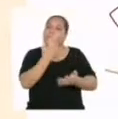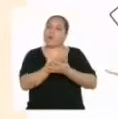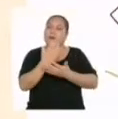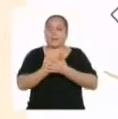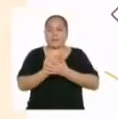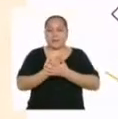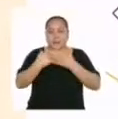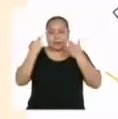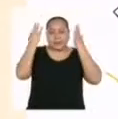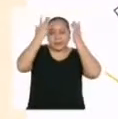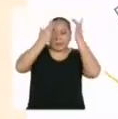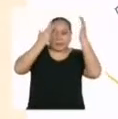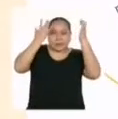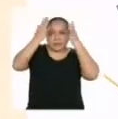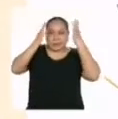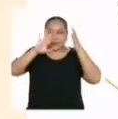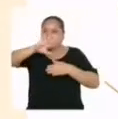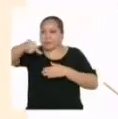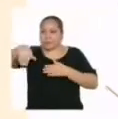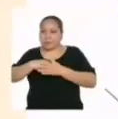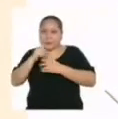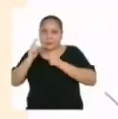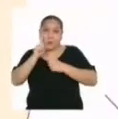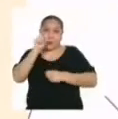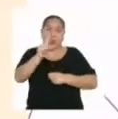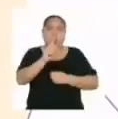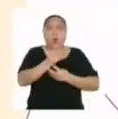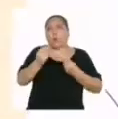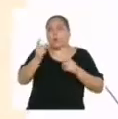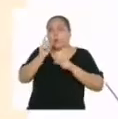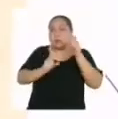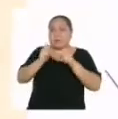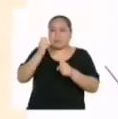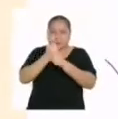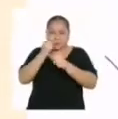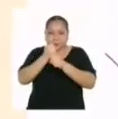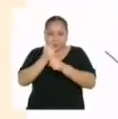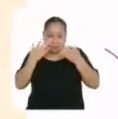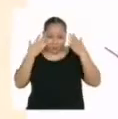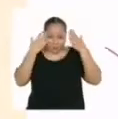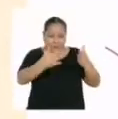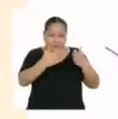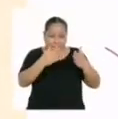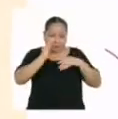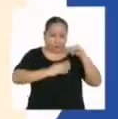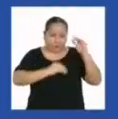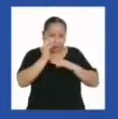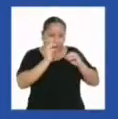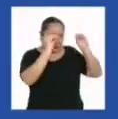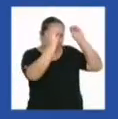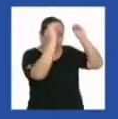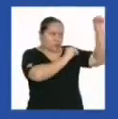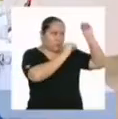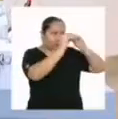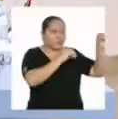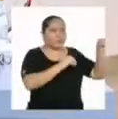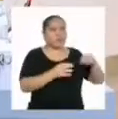colectiva, donde una o más personas trabajarán en su construcción.